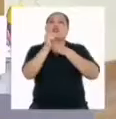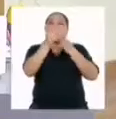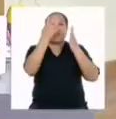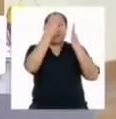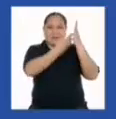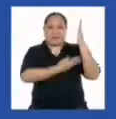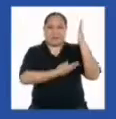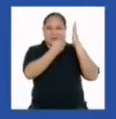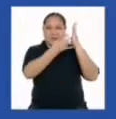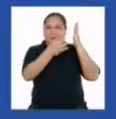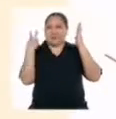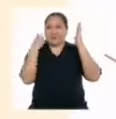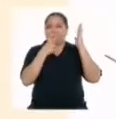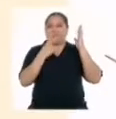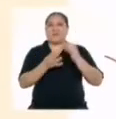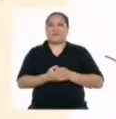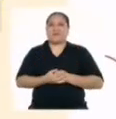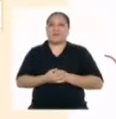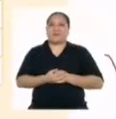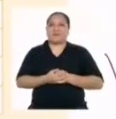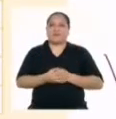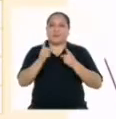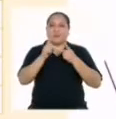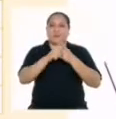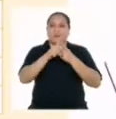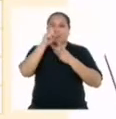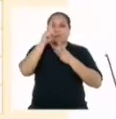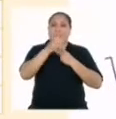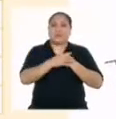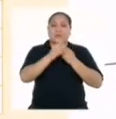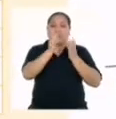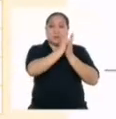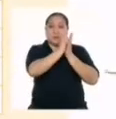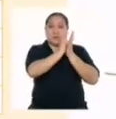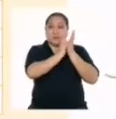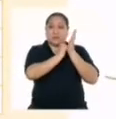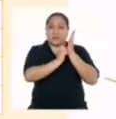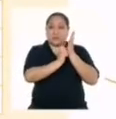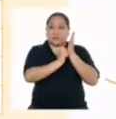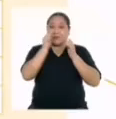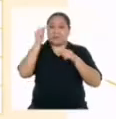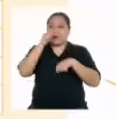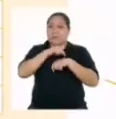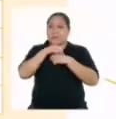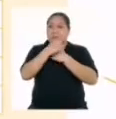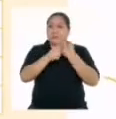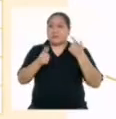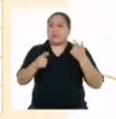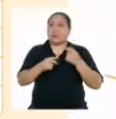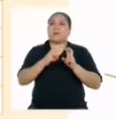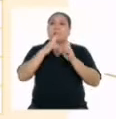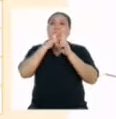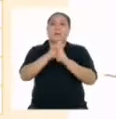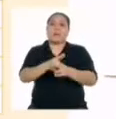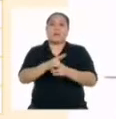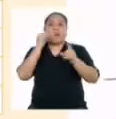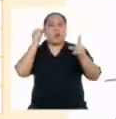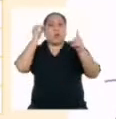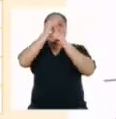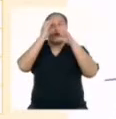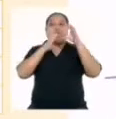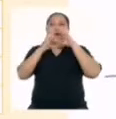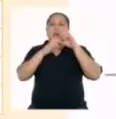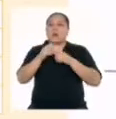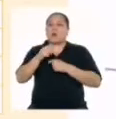proceso. Veámoslos. 1. Mi reseña de pasatiempos responde a la situación comunicativa, teniendo en cuenta el